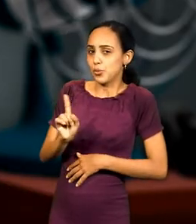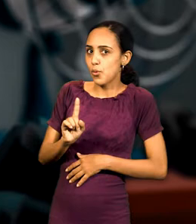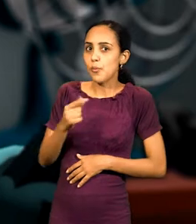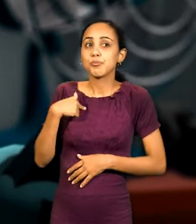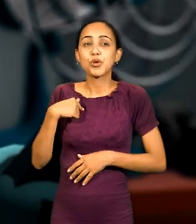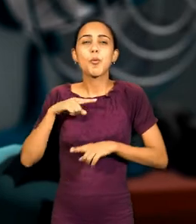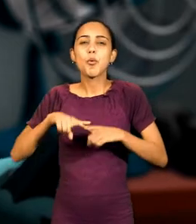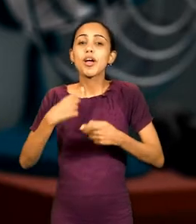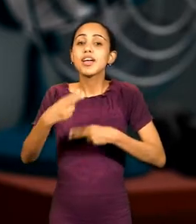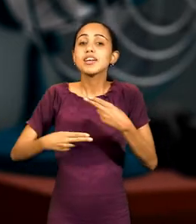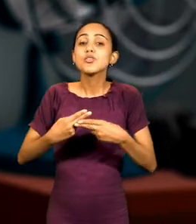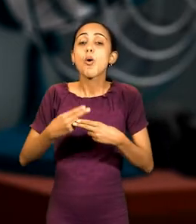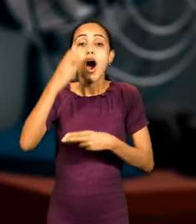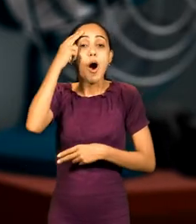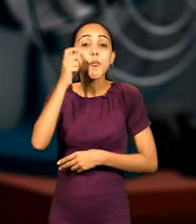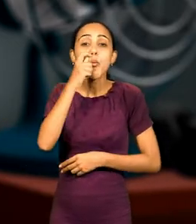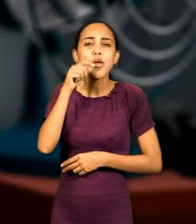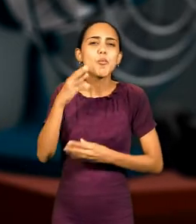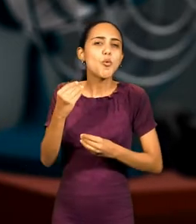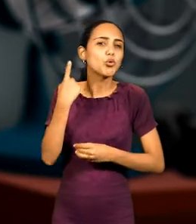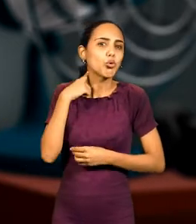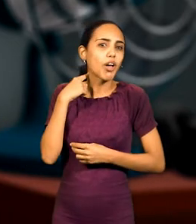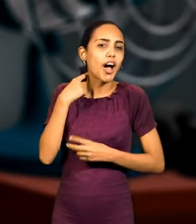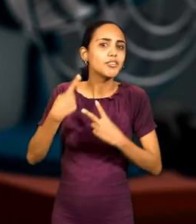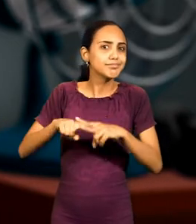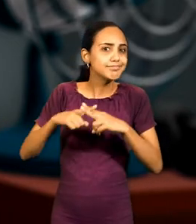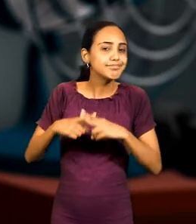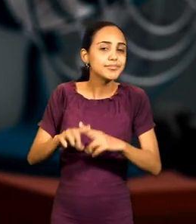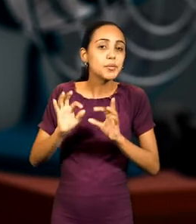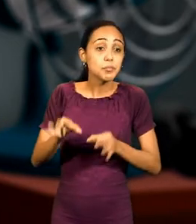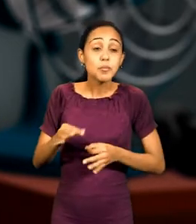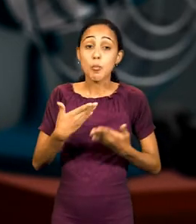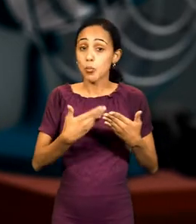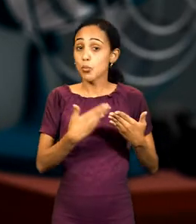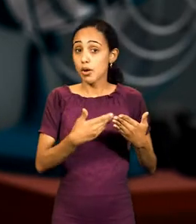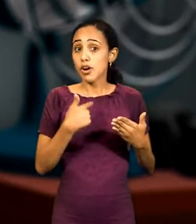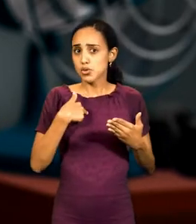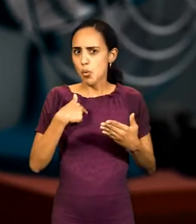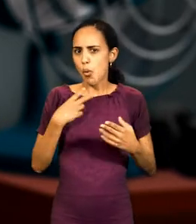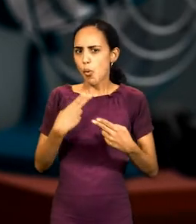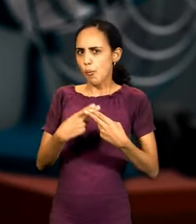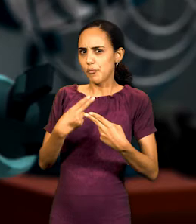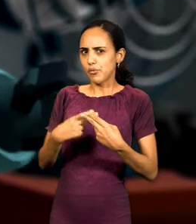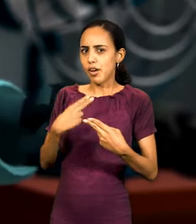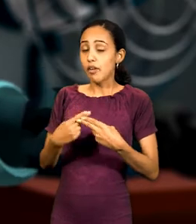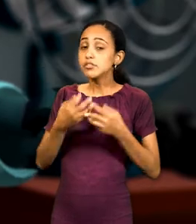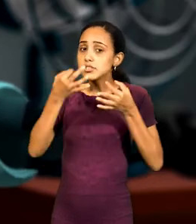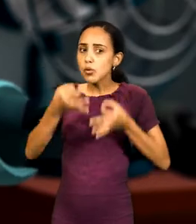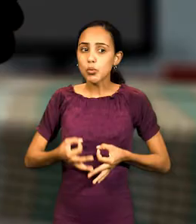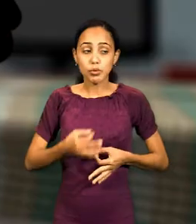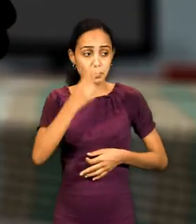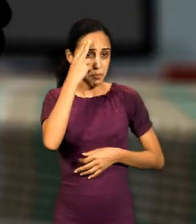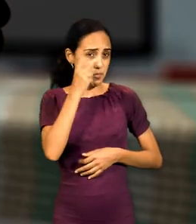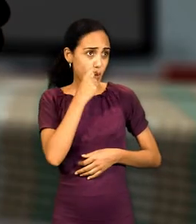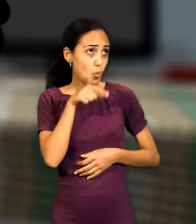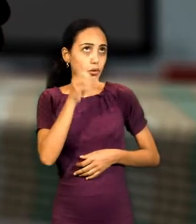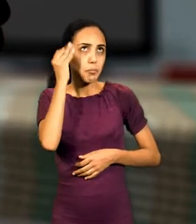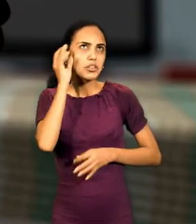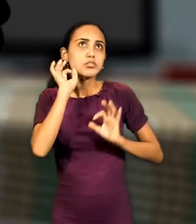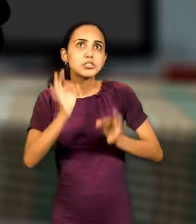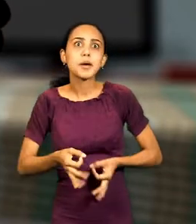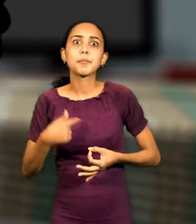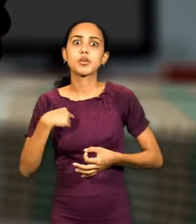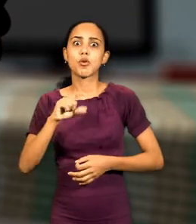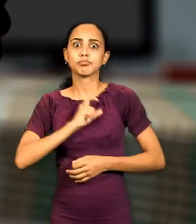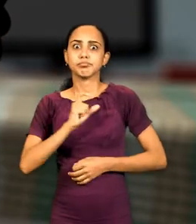miedo. Fui creado por tu abuelo hace muchos años y está comprobado que soy totalmente confiable y seguro. Mi abuelo con